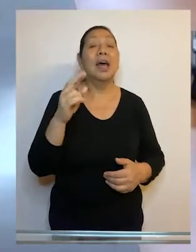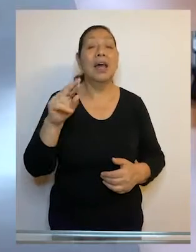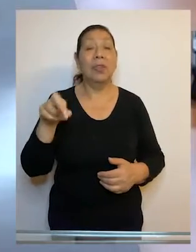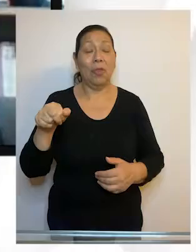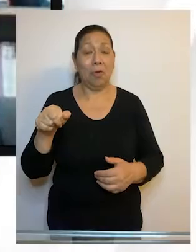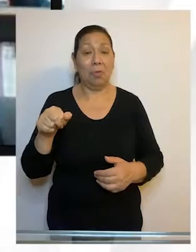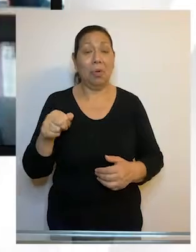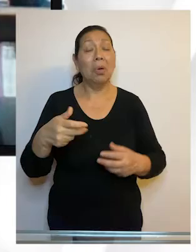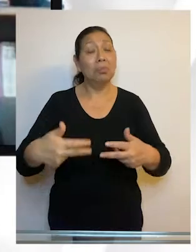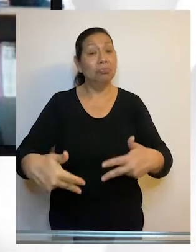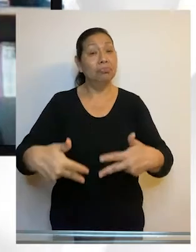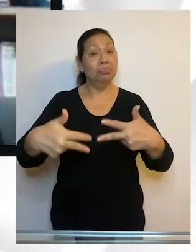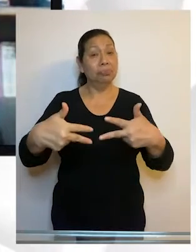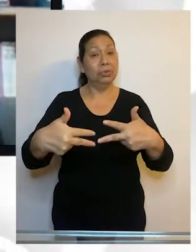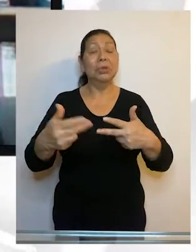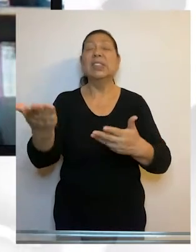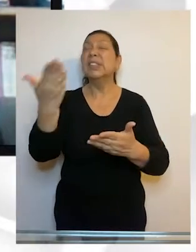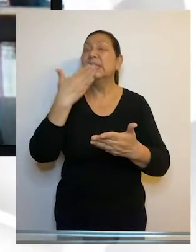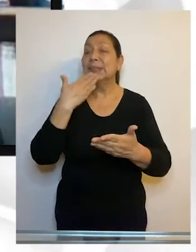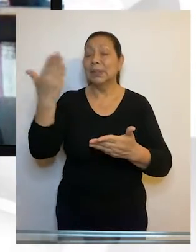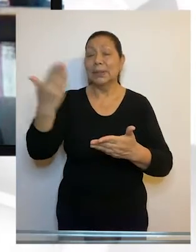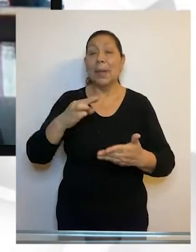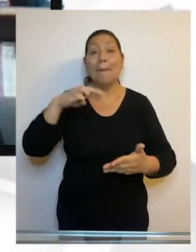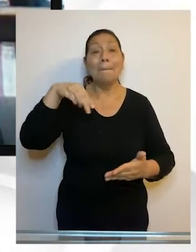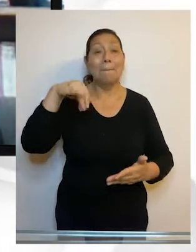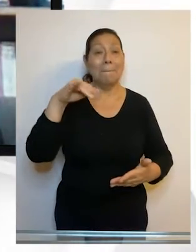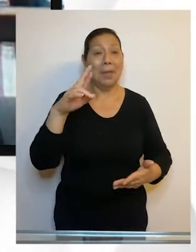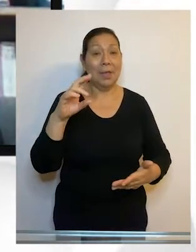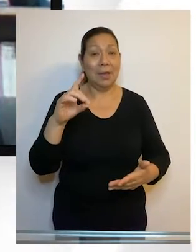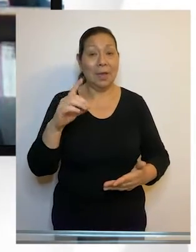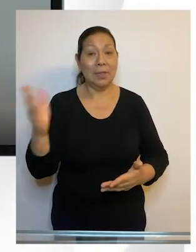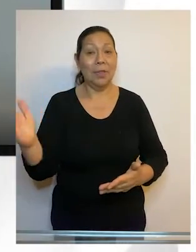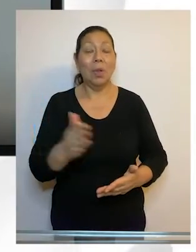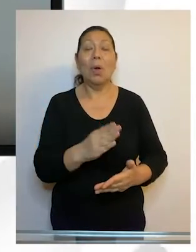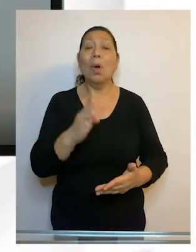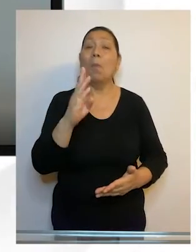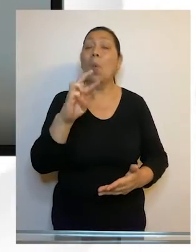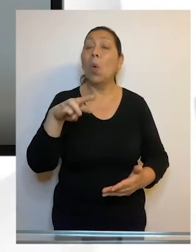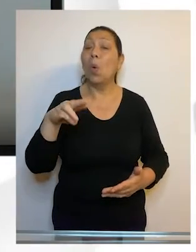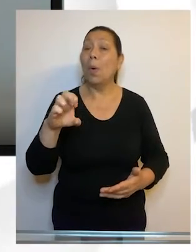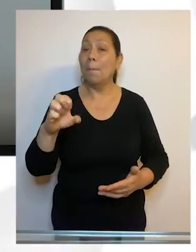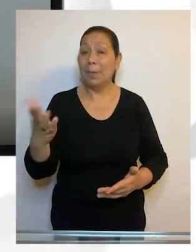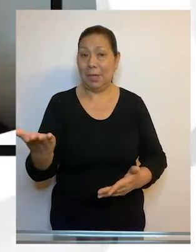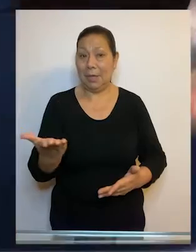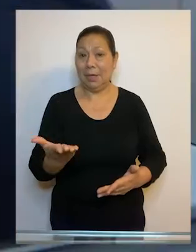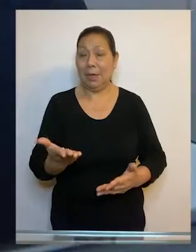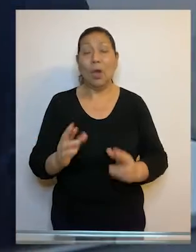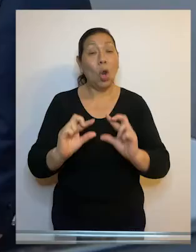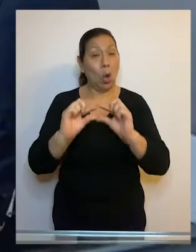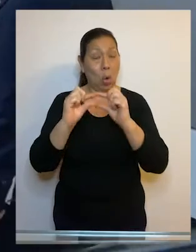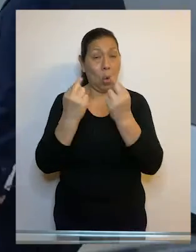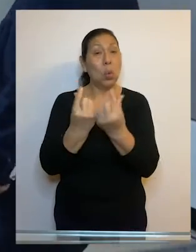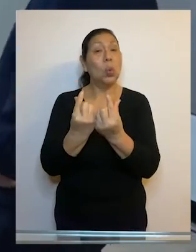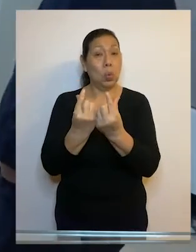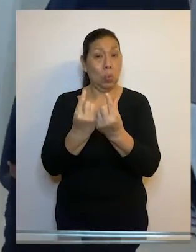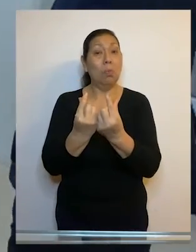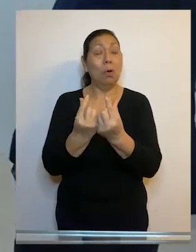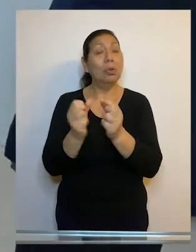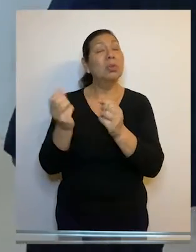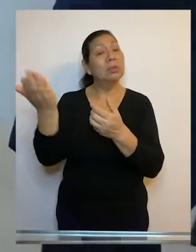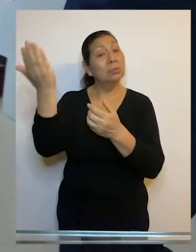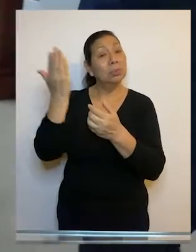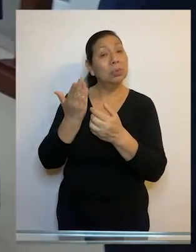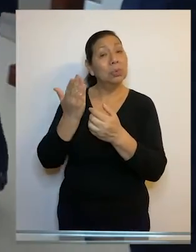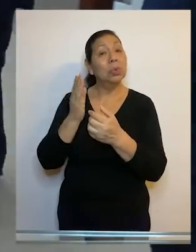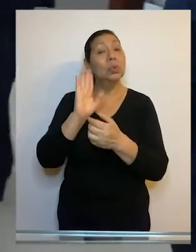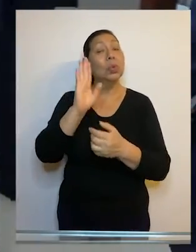Ardón de Taboada. De forma virtual estuvieron los magistrados Manuel Miranda Canales y Ernesto Blume Fortini. La delegación de la CIT